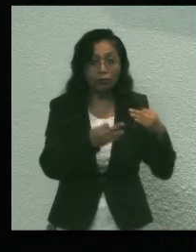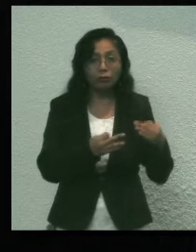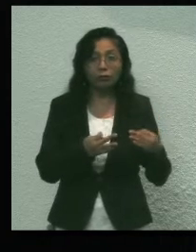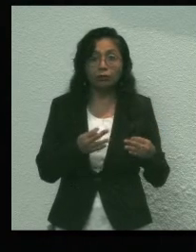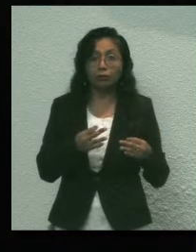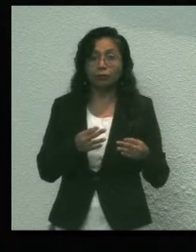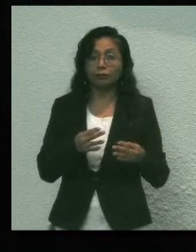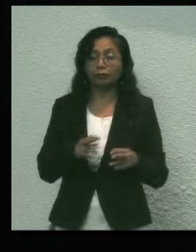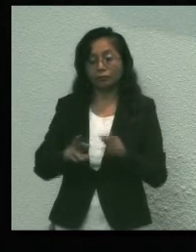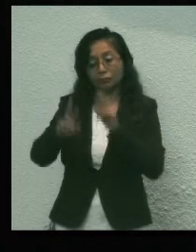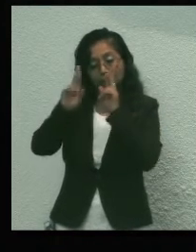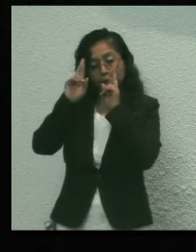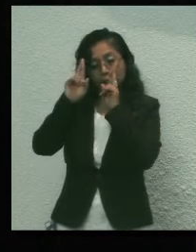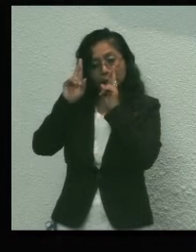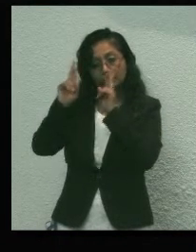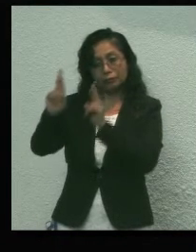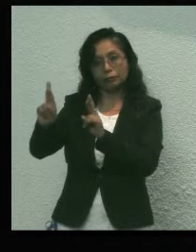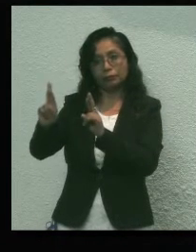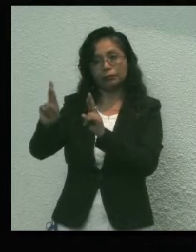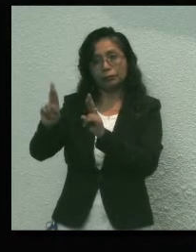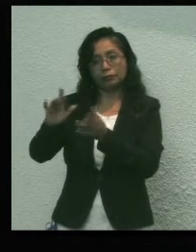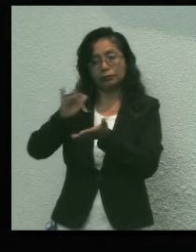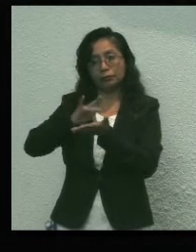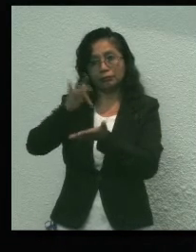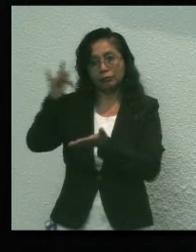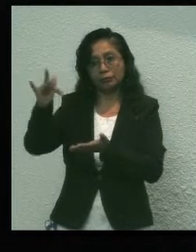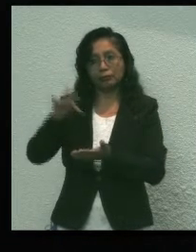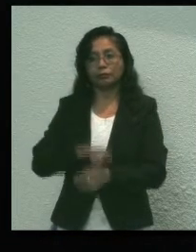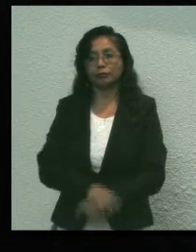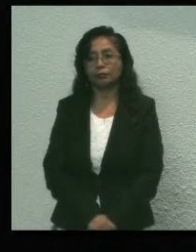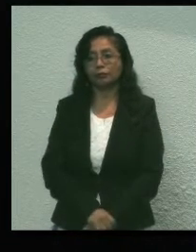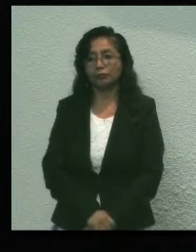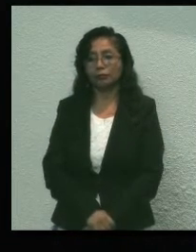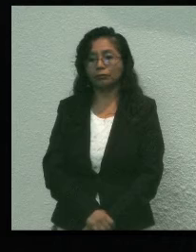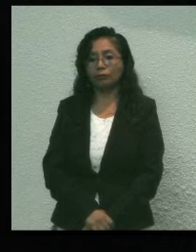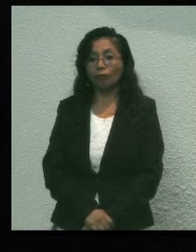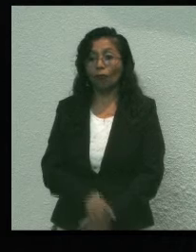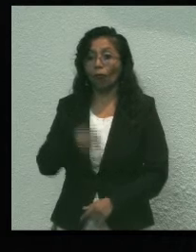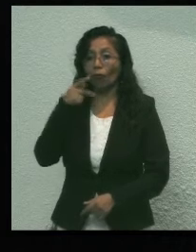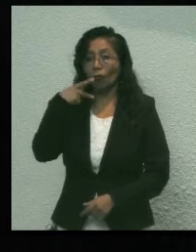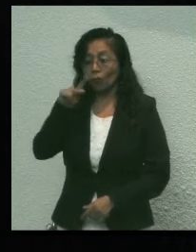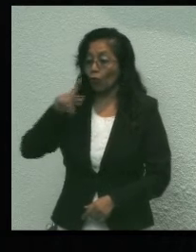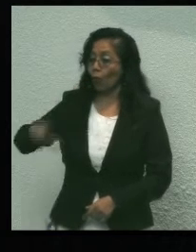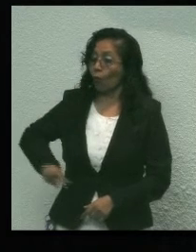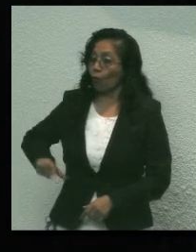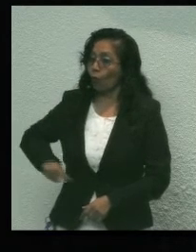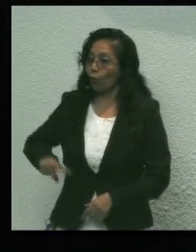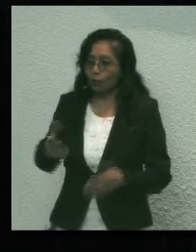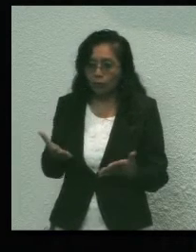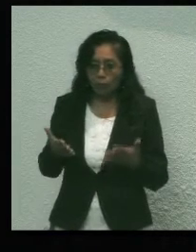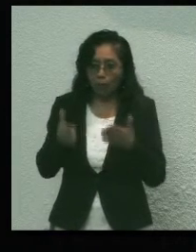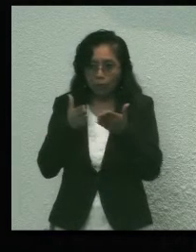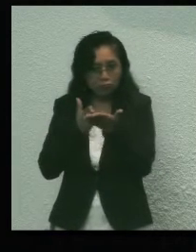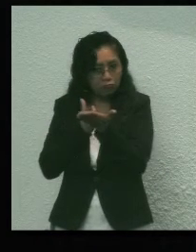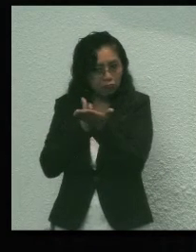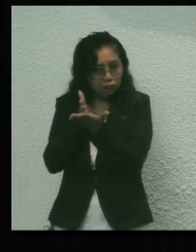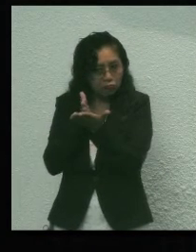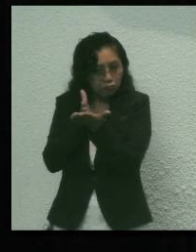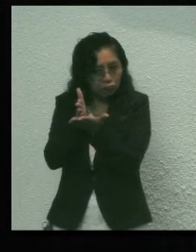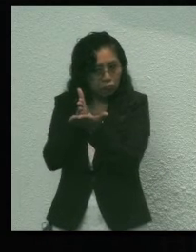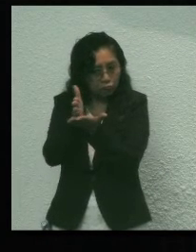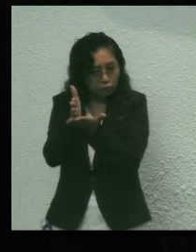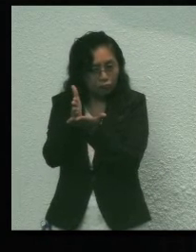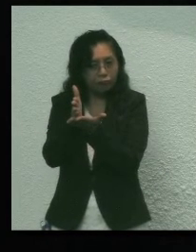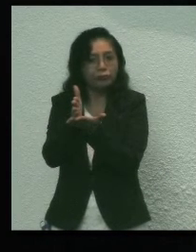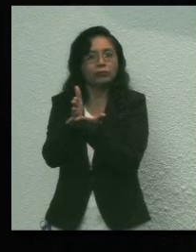nuestro eterno agradecimiento. Su gobierno se enfila a Puerto Seguro, se enfila